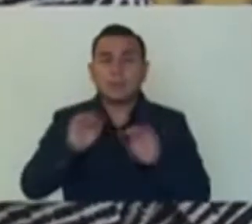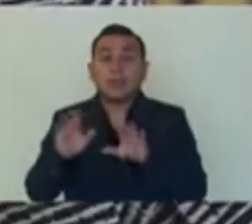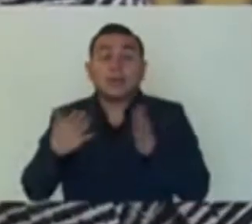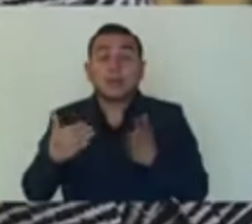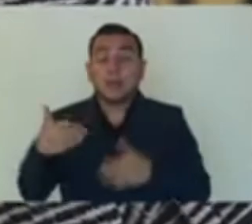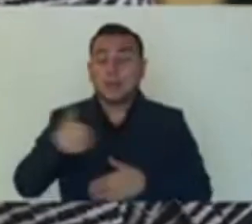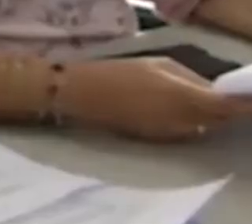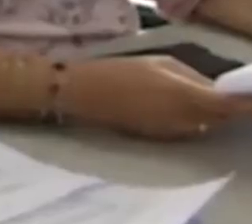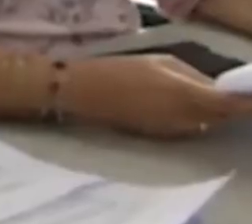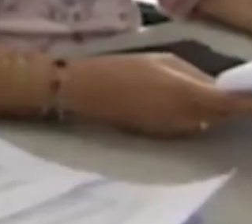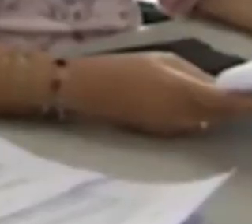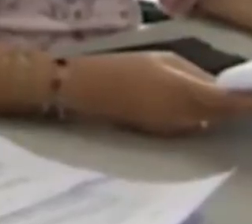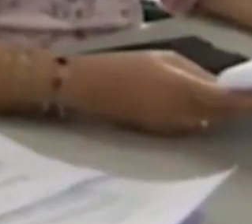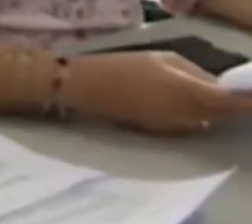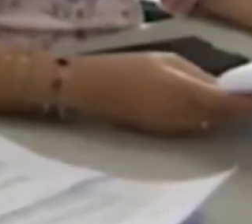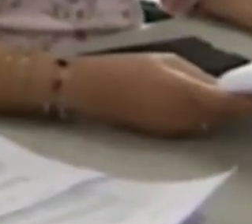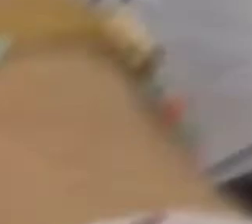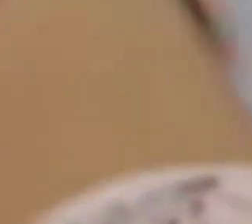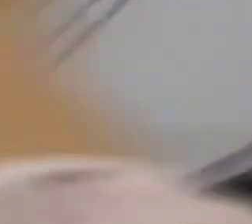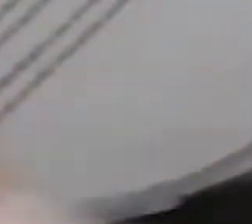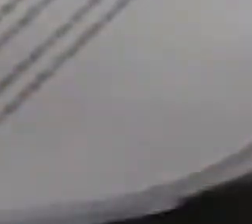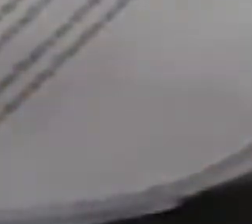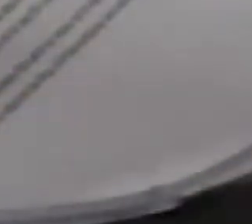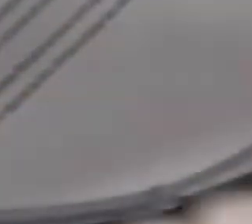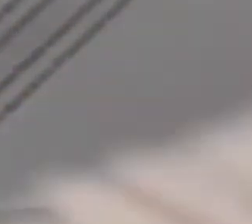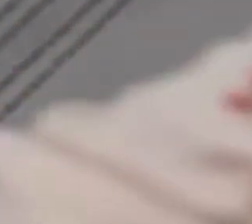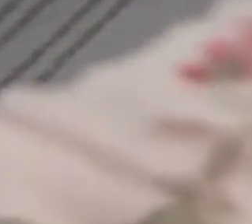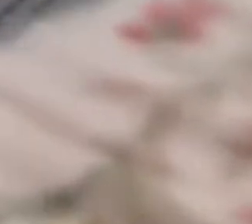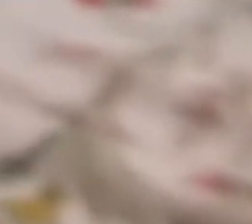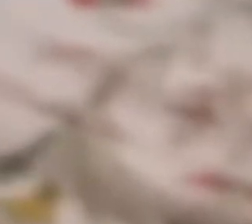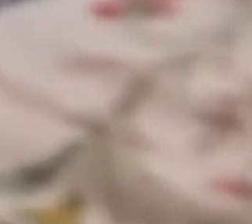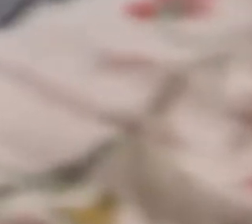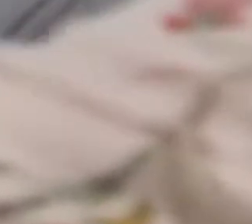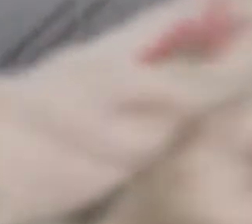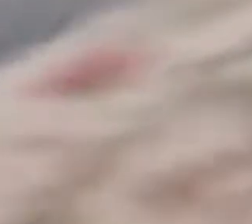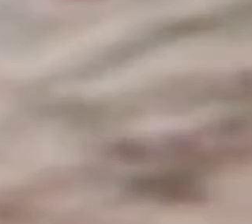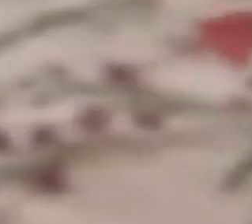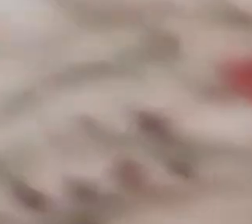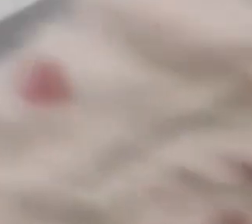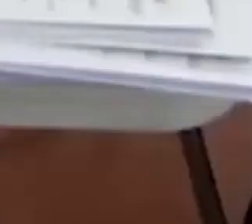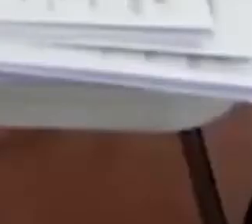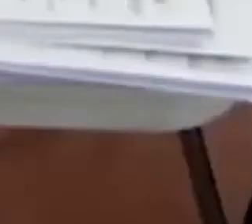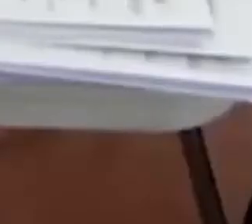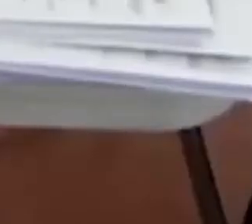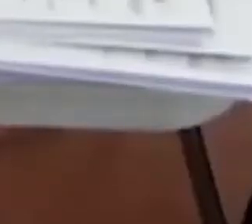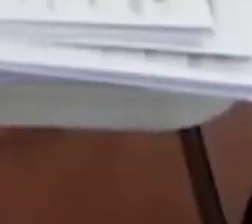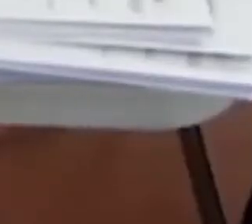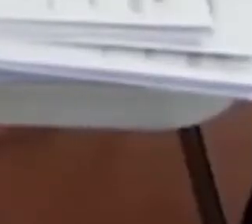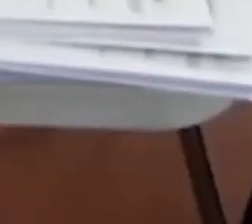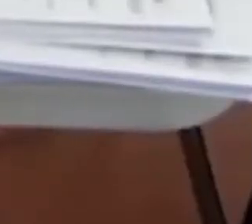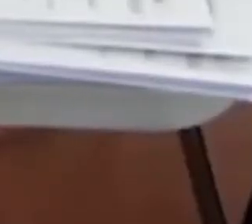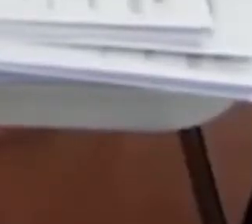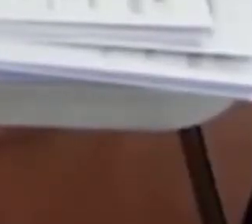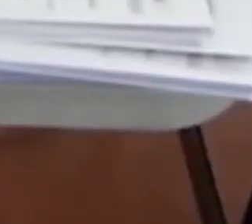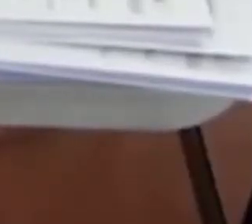el Ministerio de Salud nos diga. De Varela recalcó que hasta la fecha ya se ha capacitado al 67% de los docentes a escala nacional para